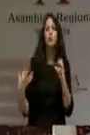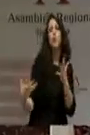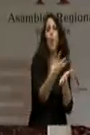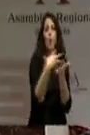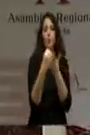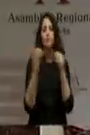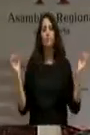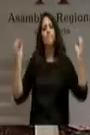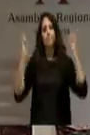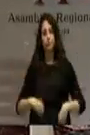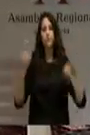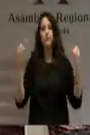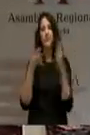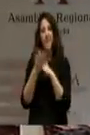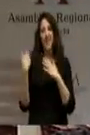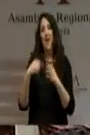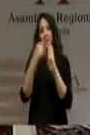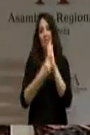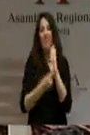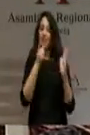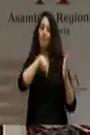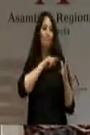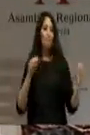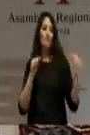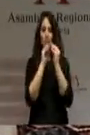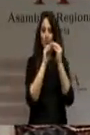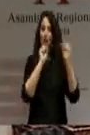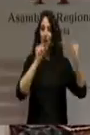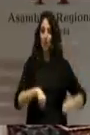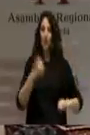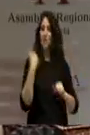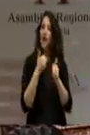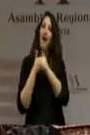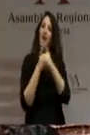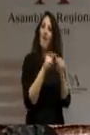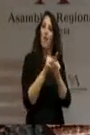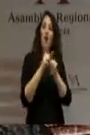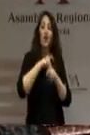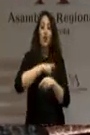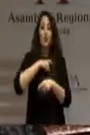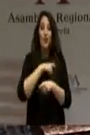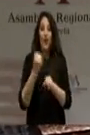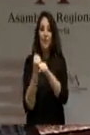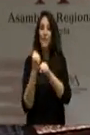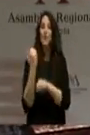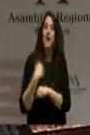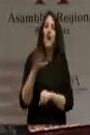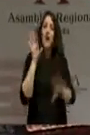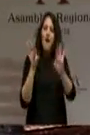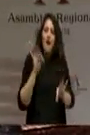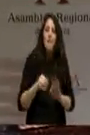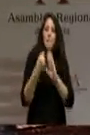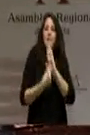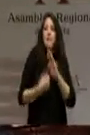medida concreta en la que seguro vamos a estar de acuerdo. Ya tiene usted el aval una comisión de empleo que ha decidido qué medidas hay que tomar.